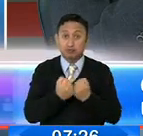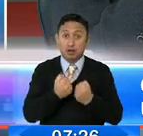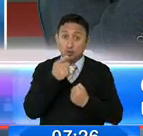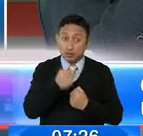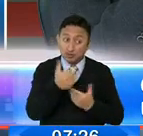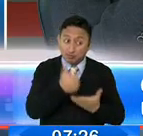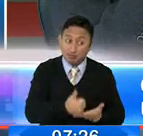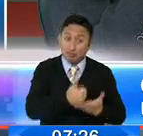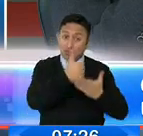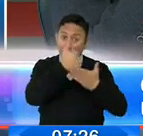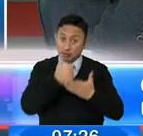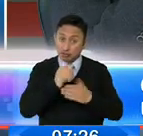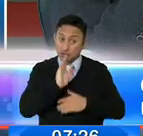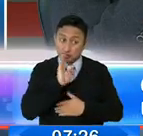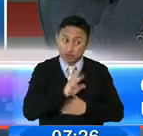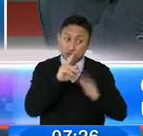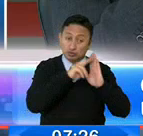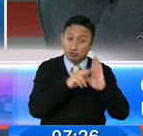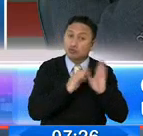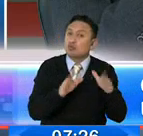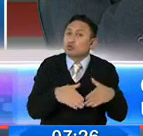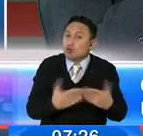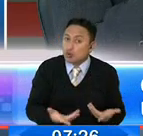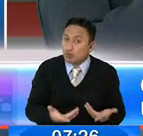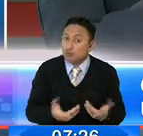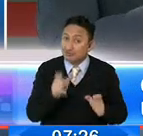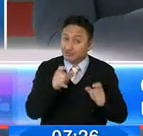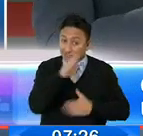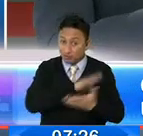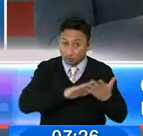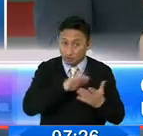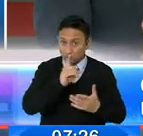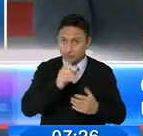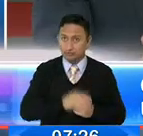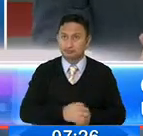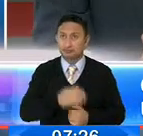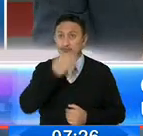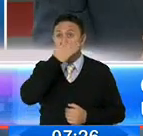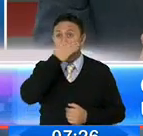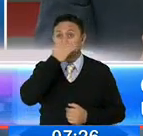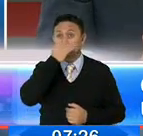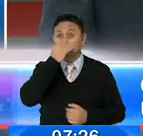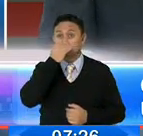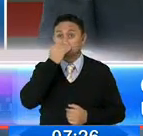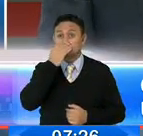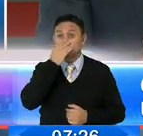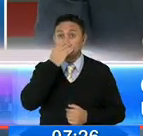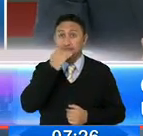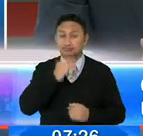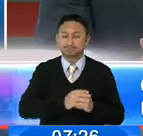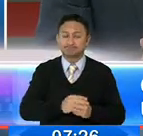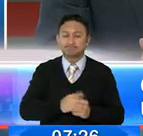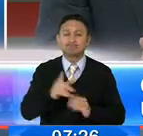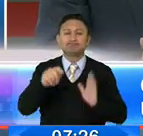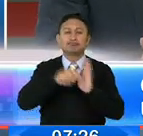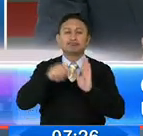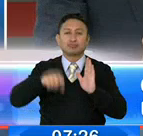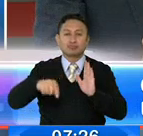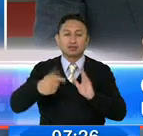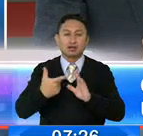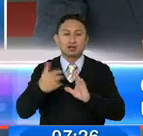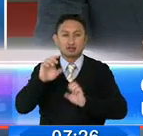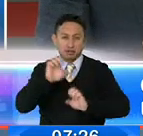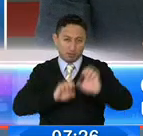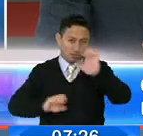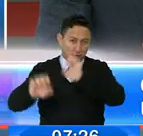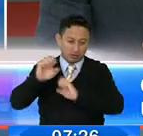una parte, un protocolo, cómo van a abrir para que no sea todo un caos después. Ahora, la evaluación abogada del tema, evidentemente